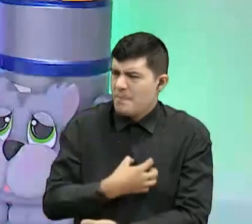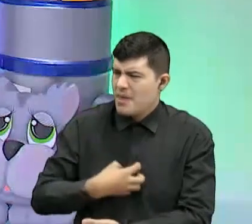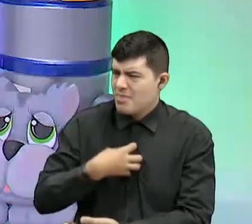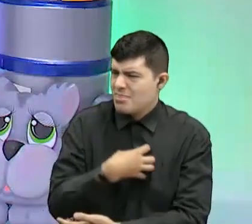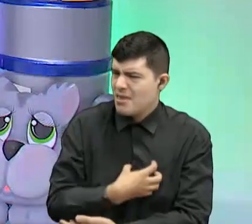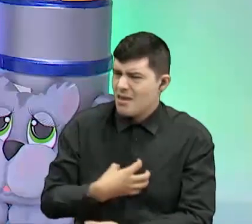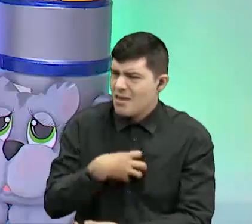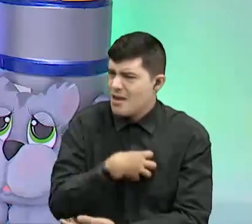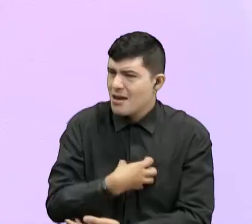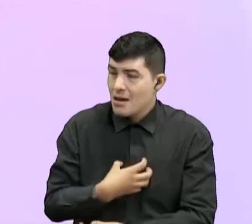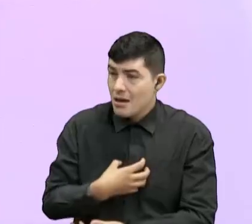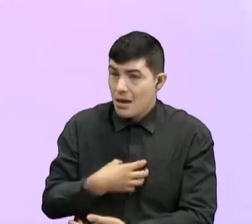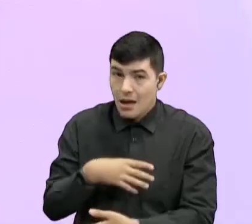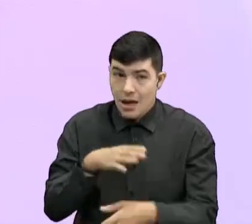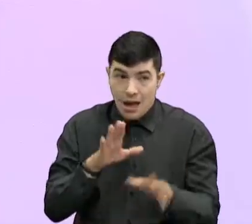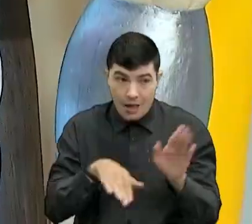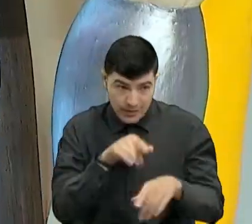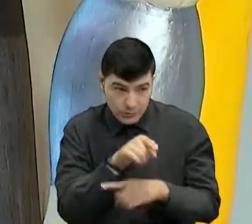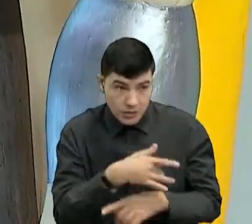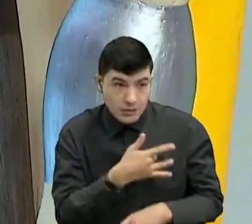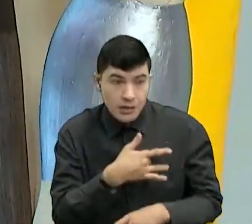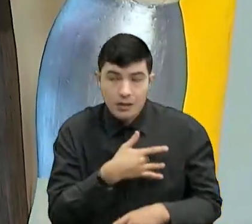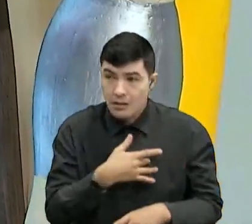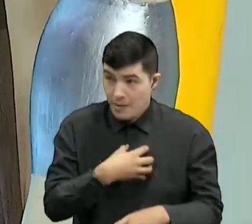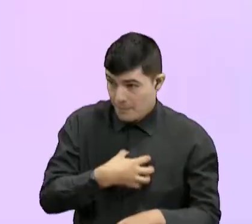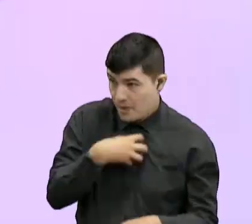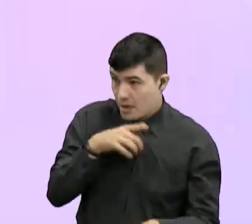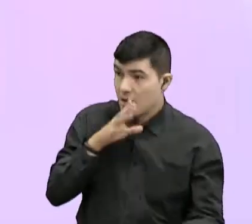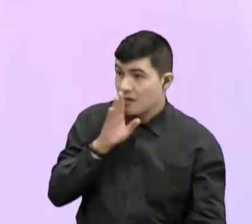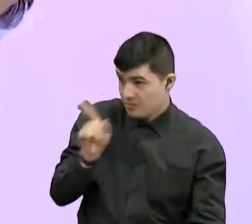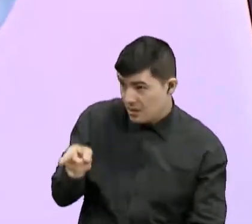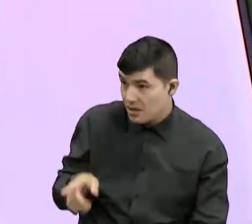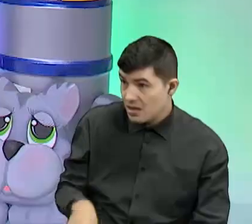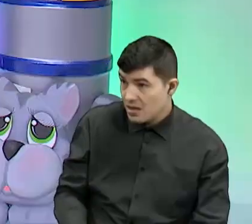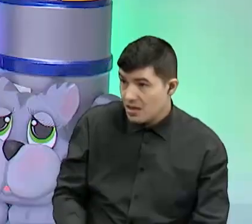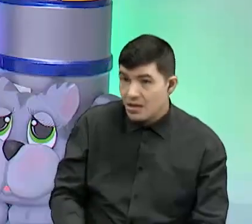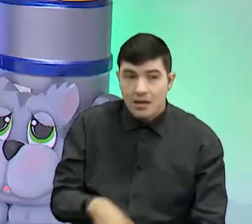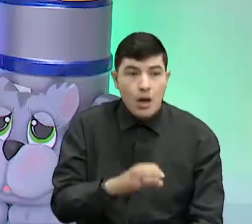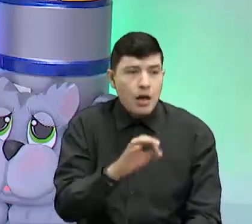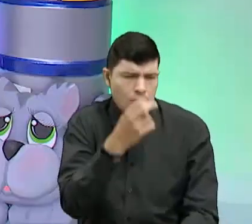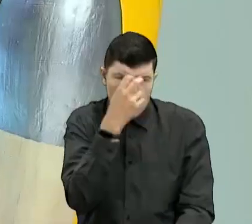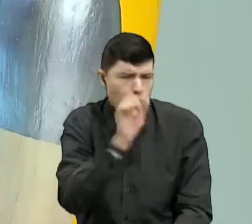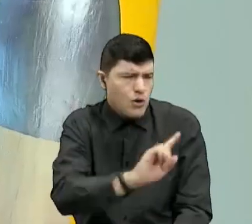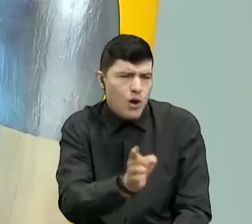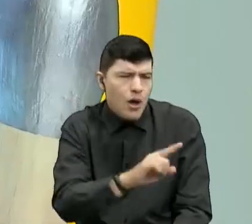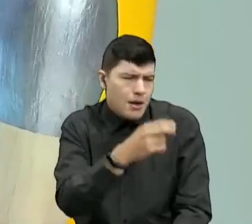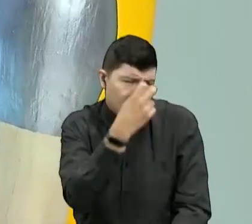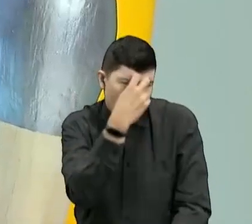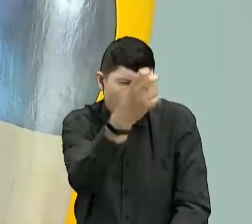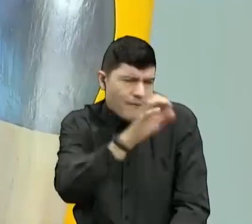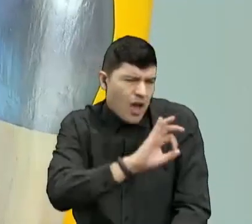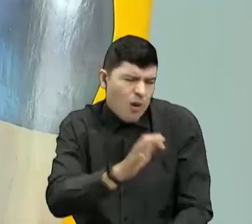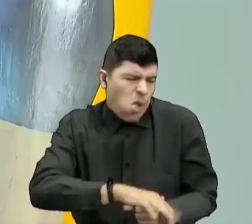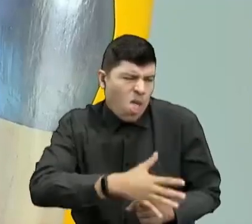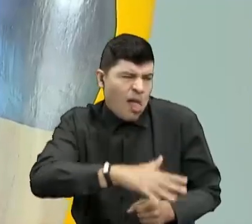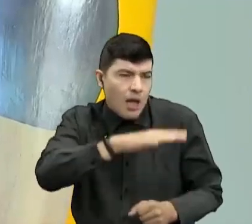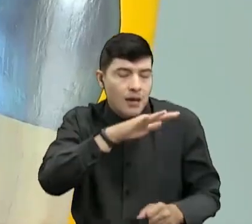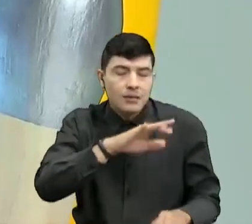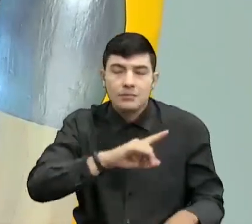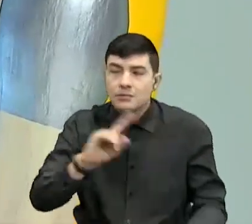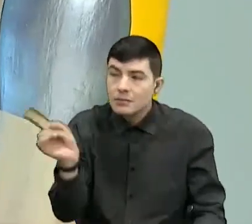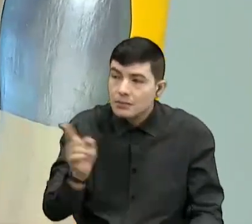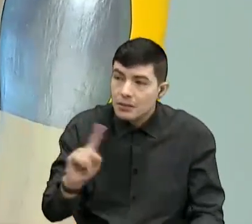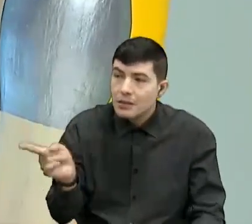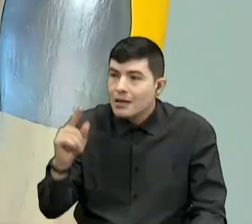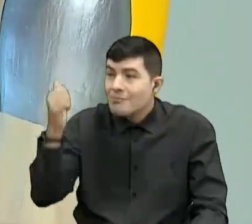siente su merced. No, envidia, pues, ¿de quién? ¿De usted? No, no, no, no, rabia o mal genio. Ah, bueno, es que imagínese que el profe Francisco